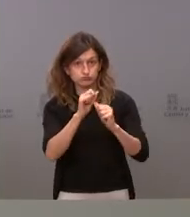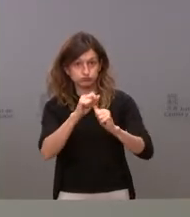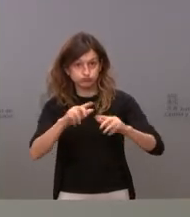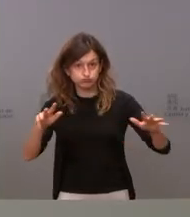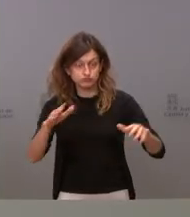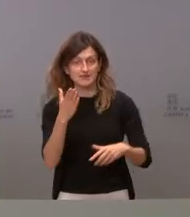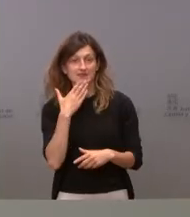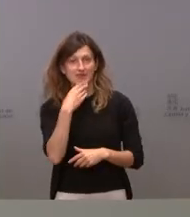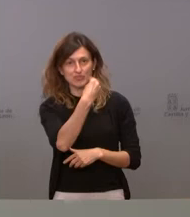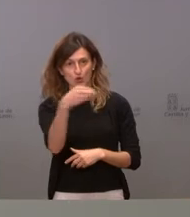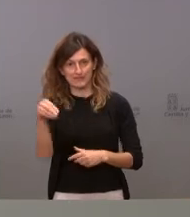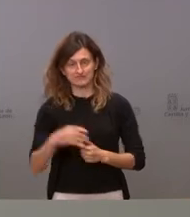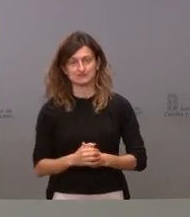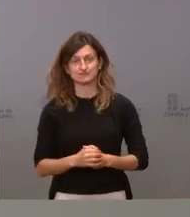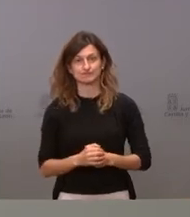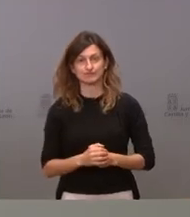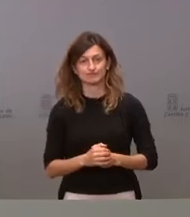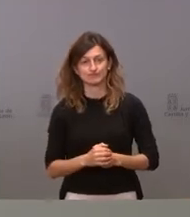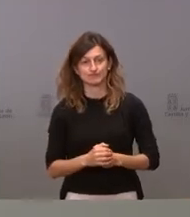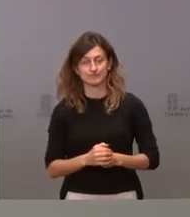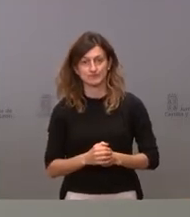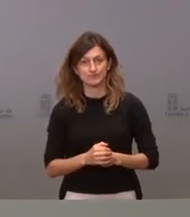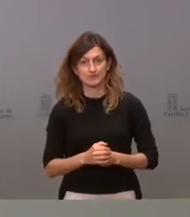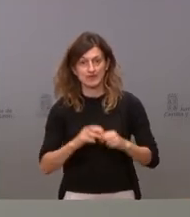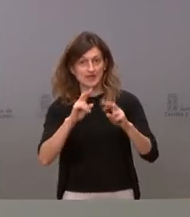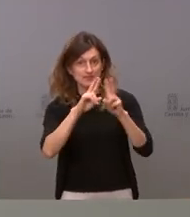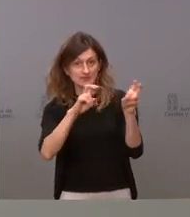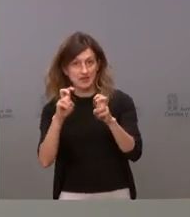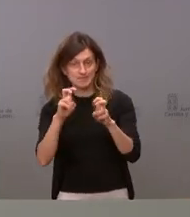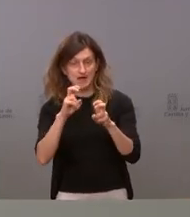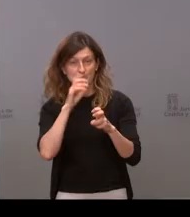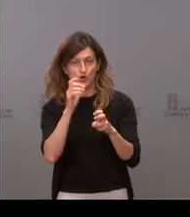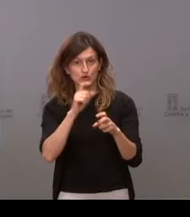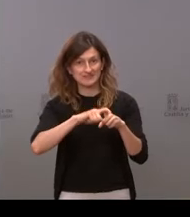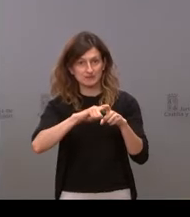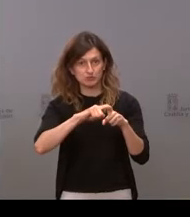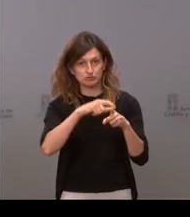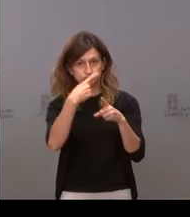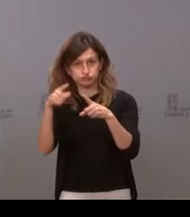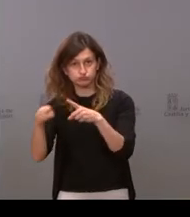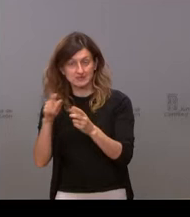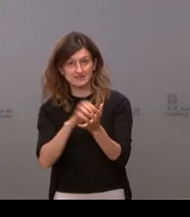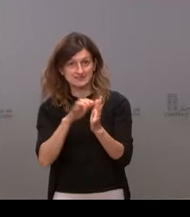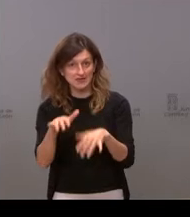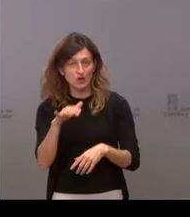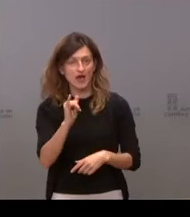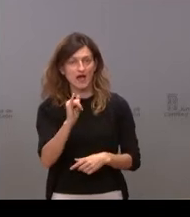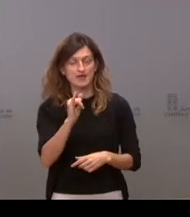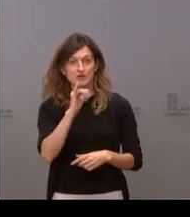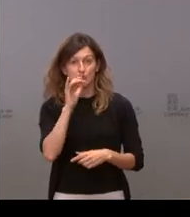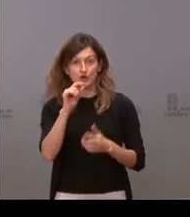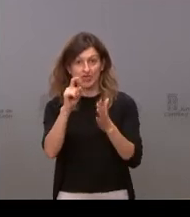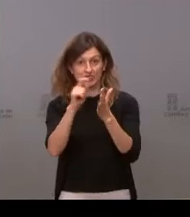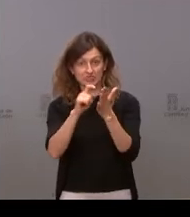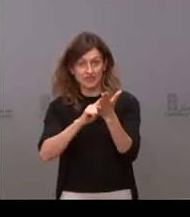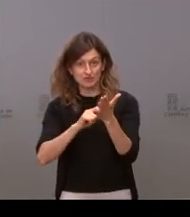entre los jóvenes. En cuanto a la presencia de las diferentes variantes en nuestra comunidad, señalar que según los últimos datos